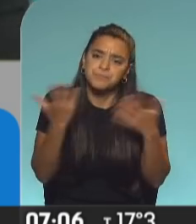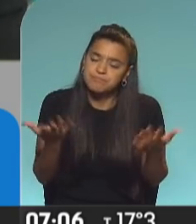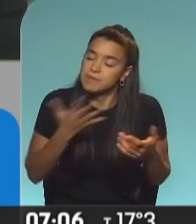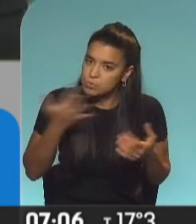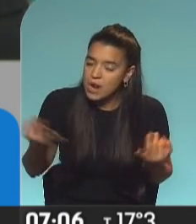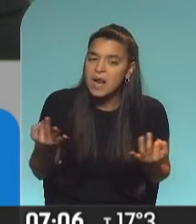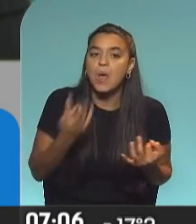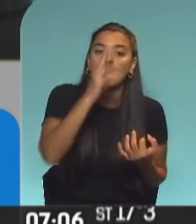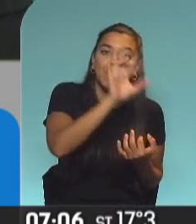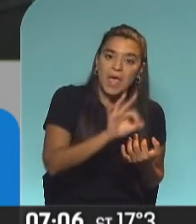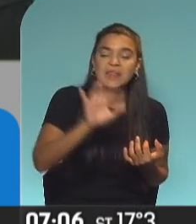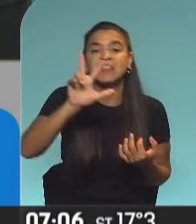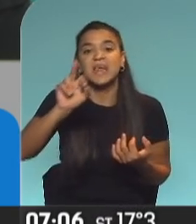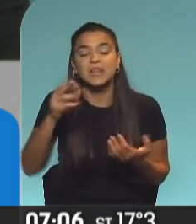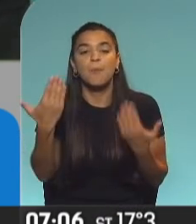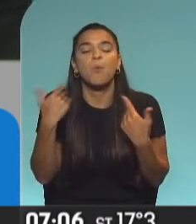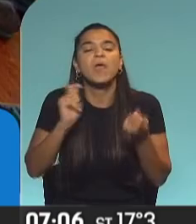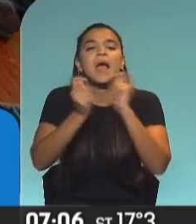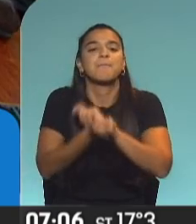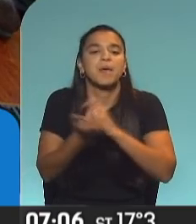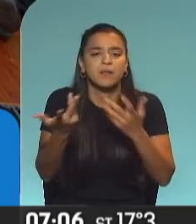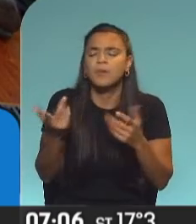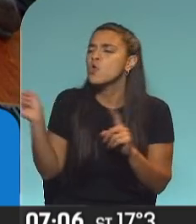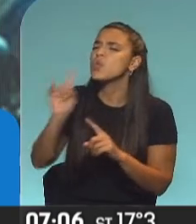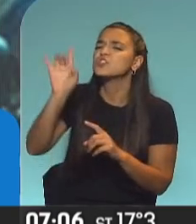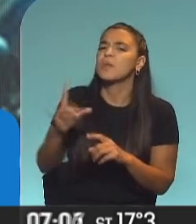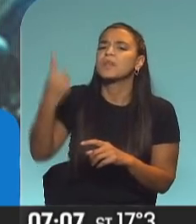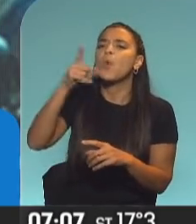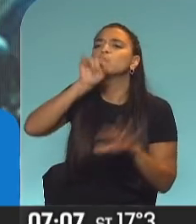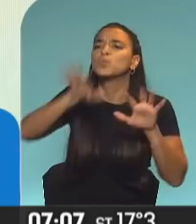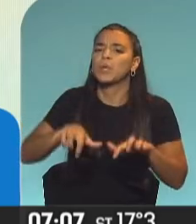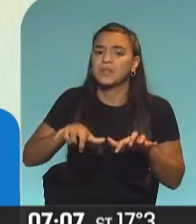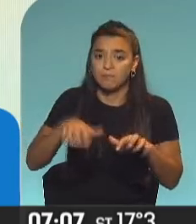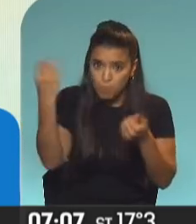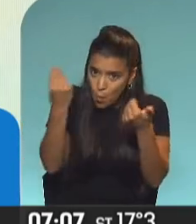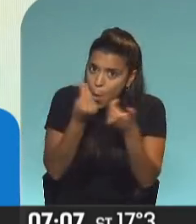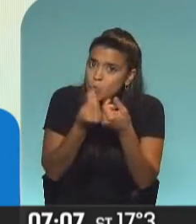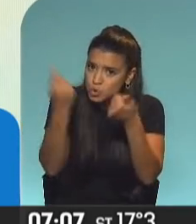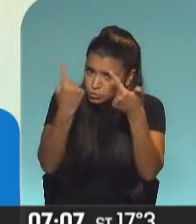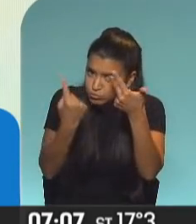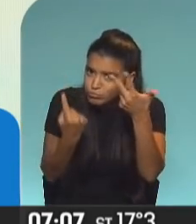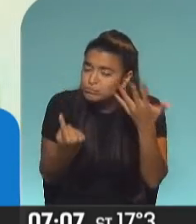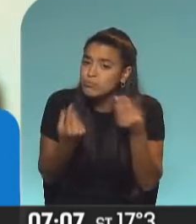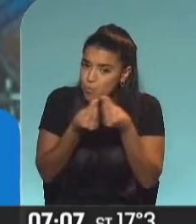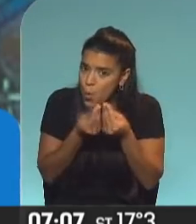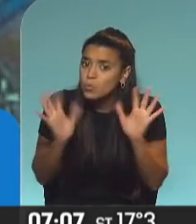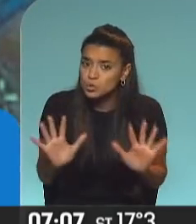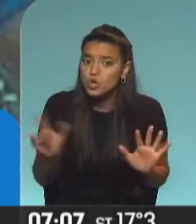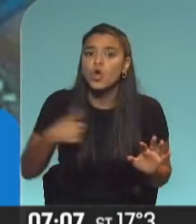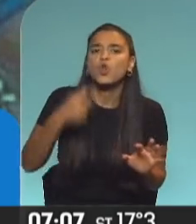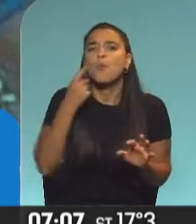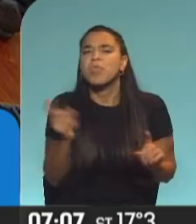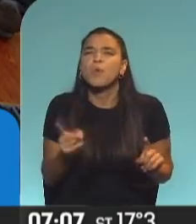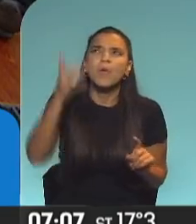una realidad. A los 20 y a los 30 pueden modificar uno... Pero aparte, Juan, no fue un solo tuit, fueron varios, ¿eh? Exactamente, exactamente, entre varios de compañeros... cuenta,